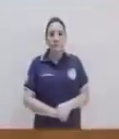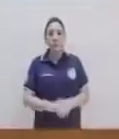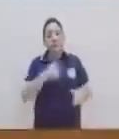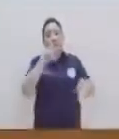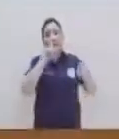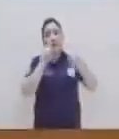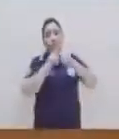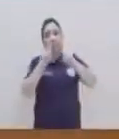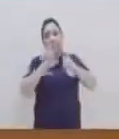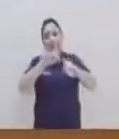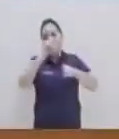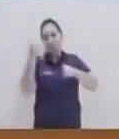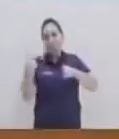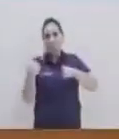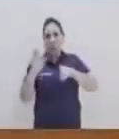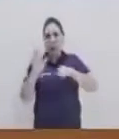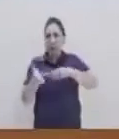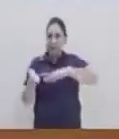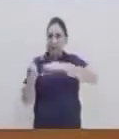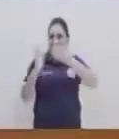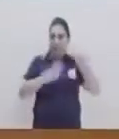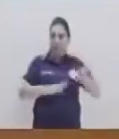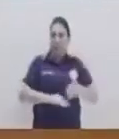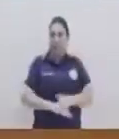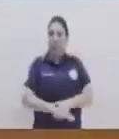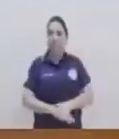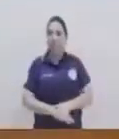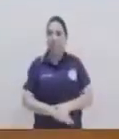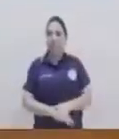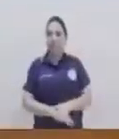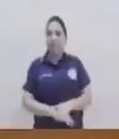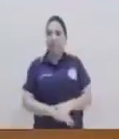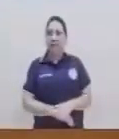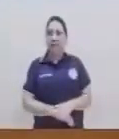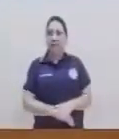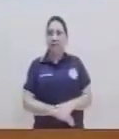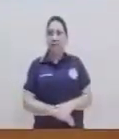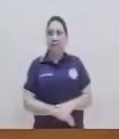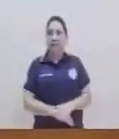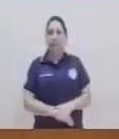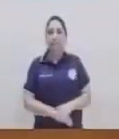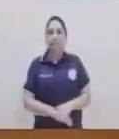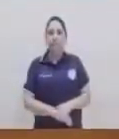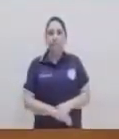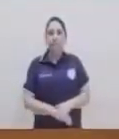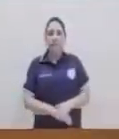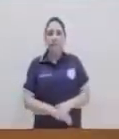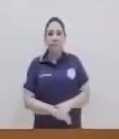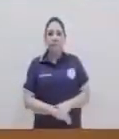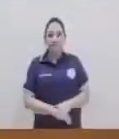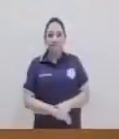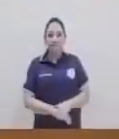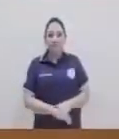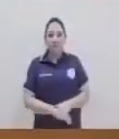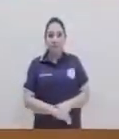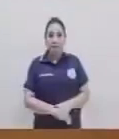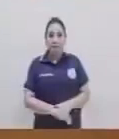Y lo mismo vamos a hacer del otro lado, ¿verdad? Nuestro borde siempre va a pasar por el foco. Hacemos nuestro doblez.